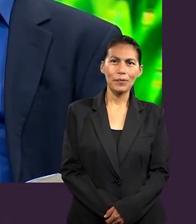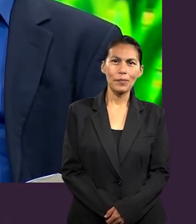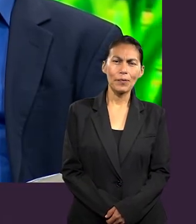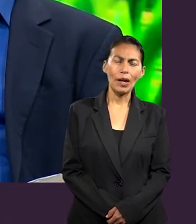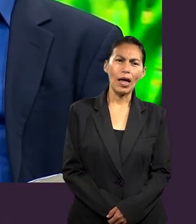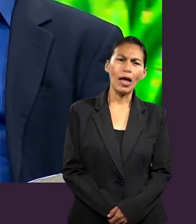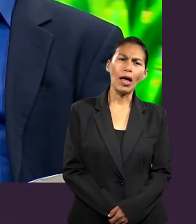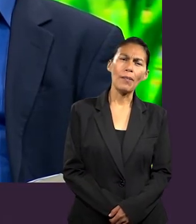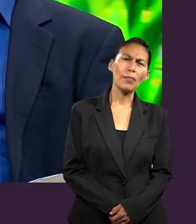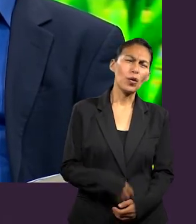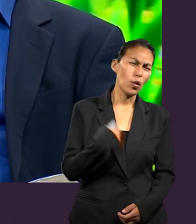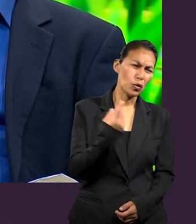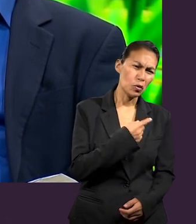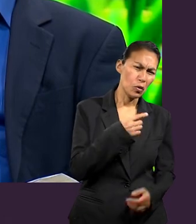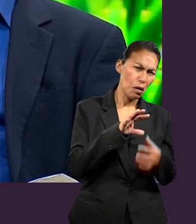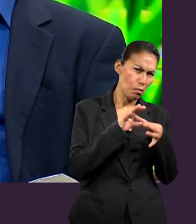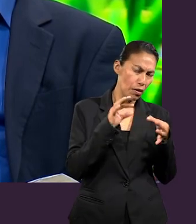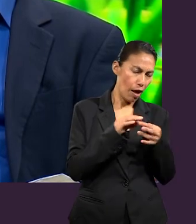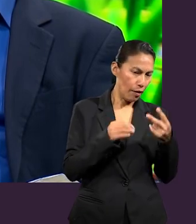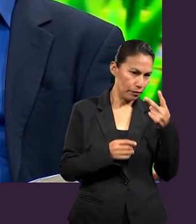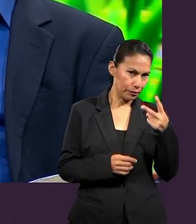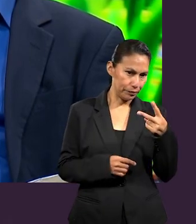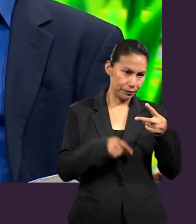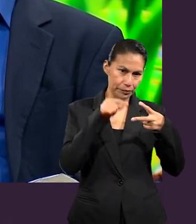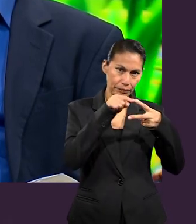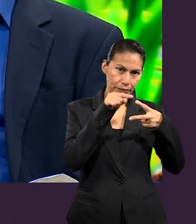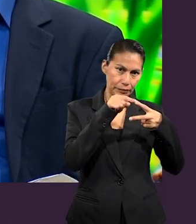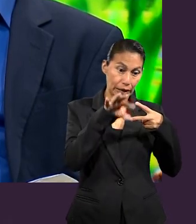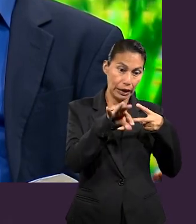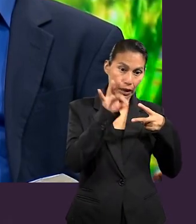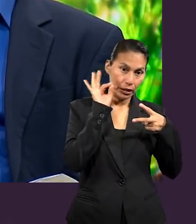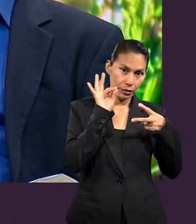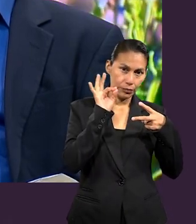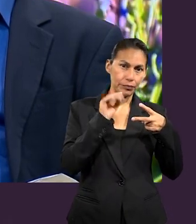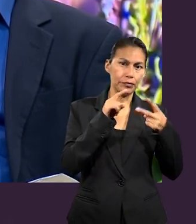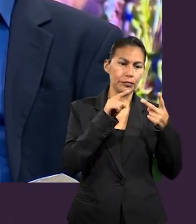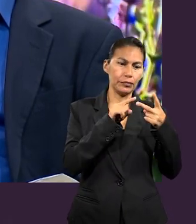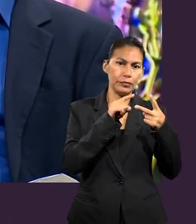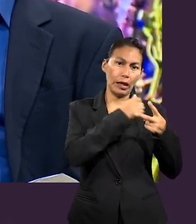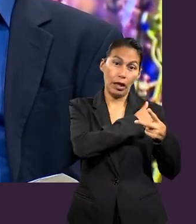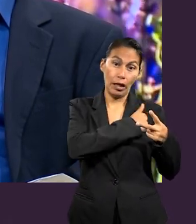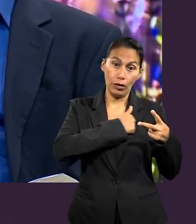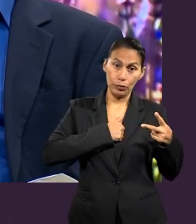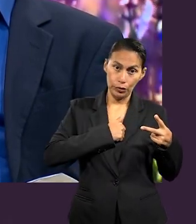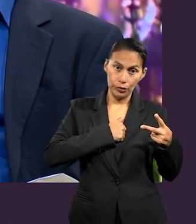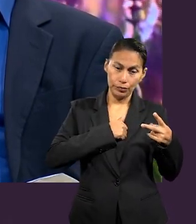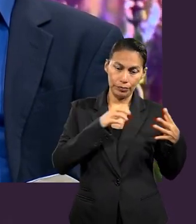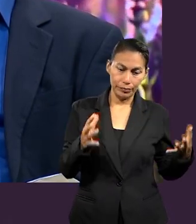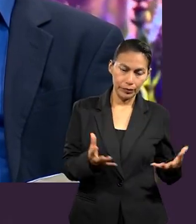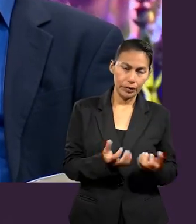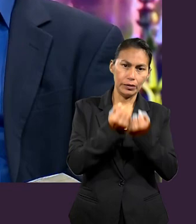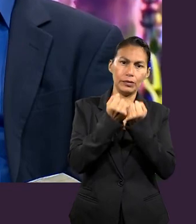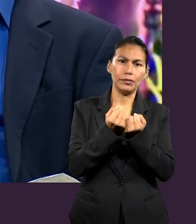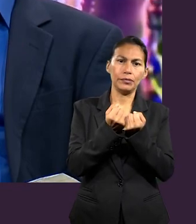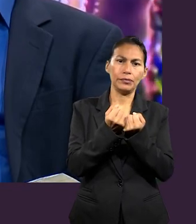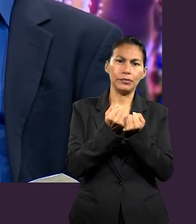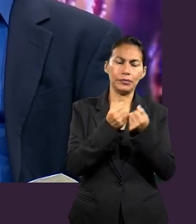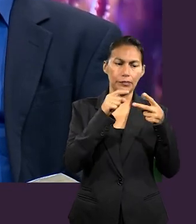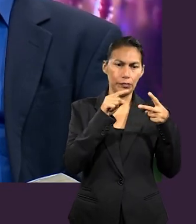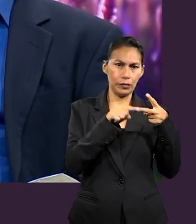Lo podríamos explicar de dos maneras. Primero, elección, adopción y redención.